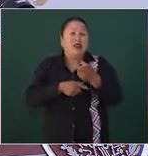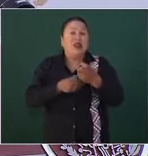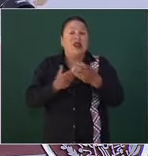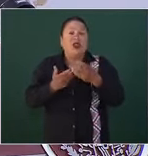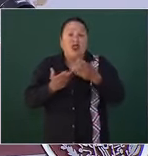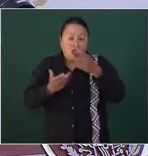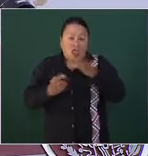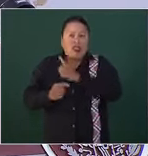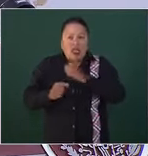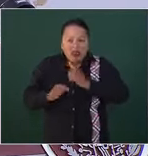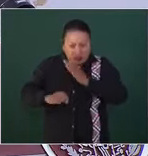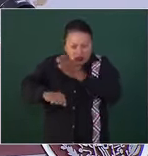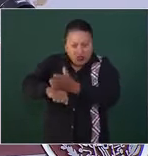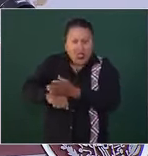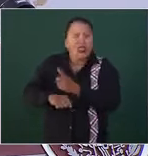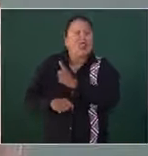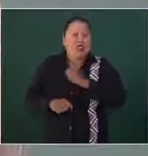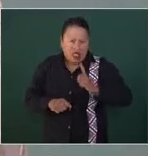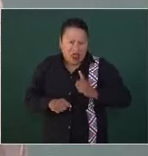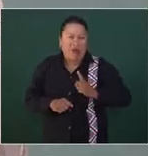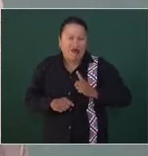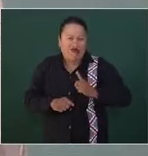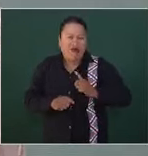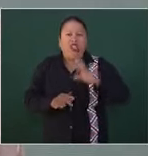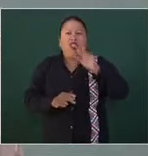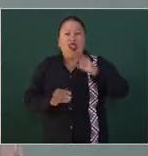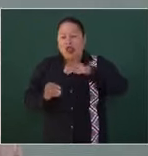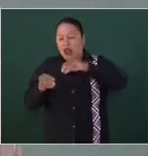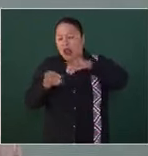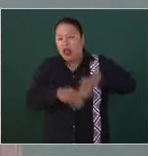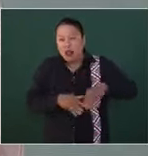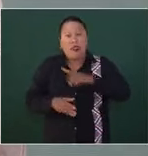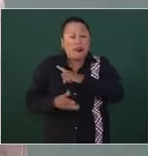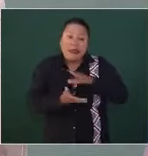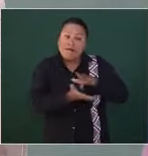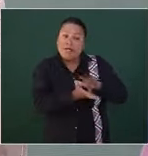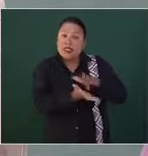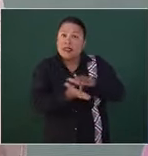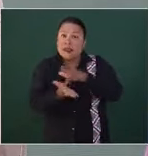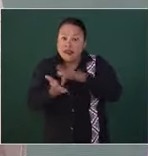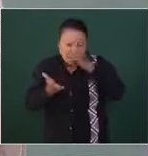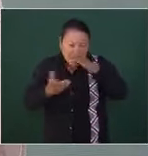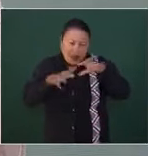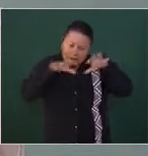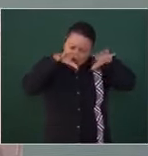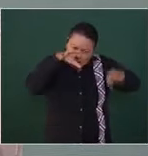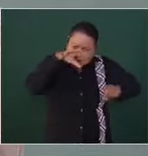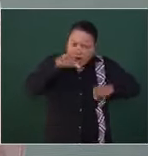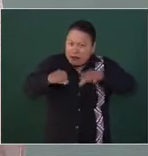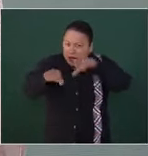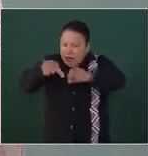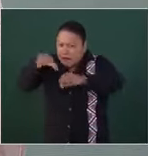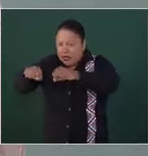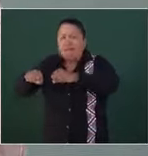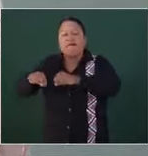impunidad, para tener cero impunidad, apoyando con detenciones de